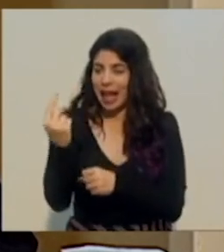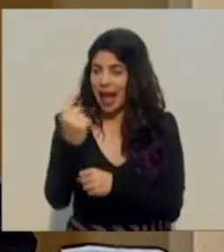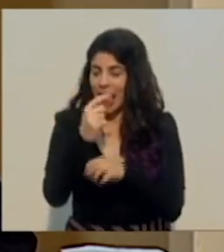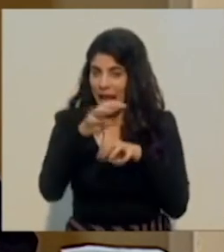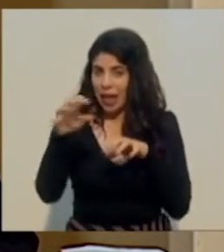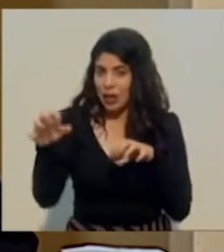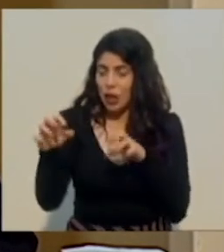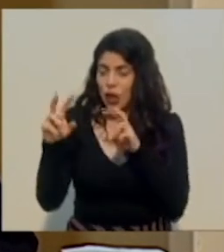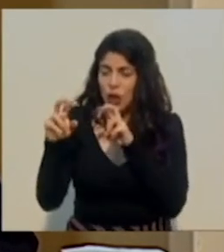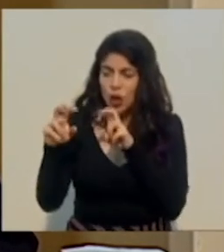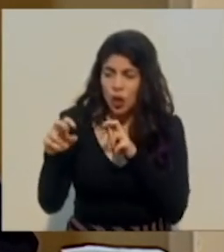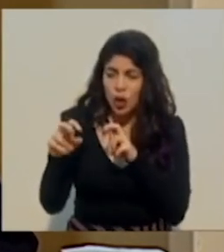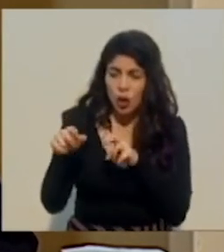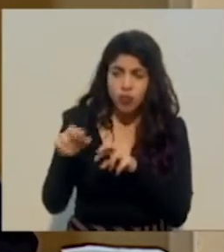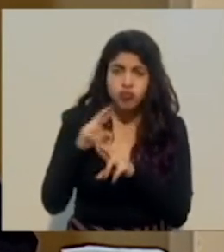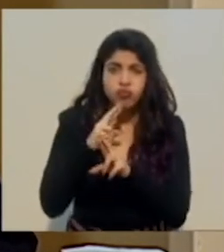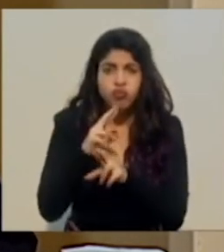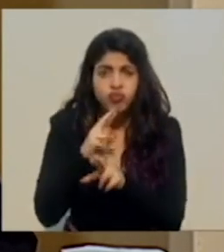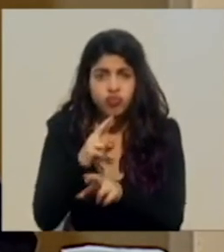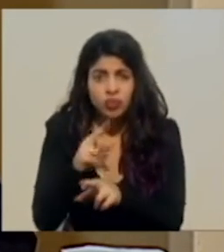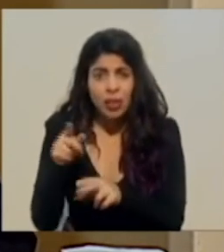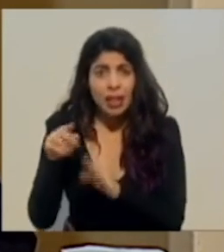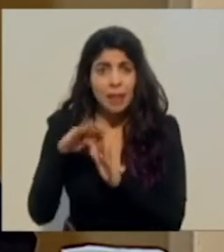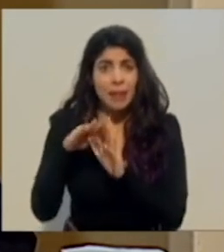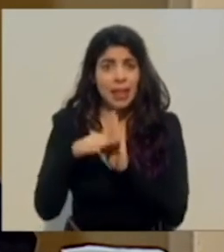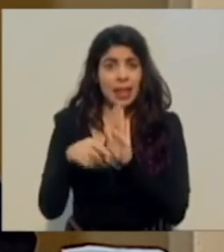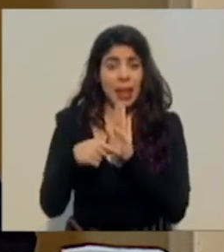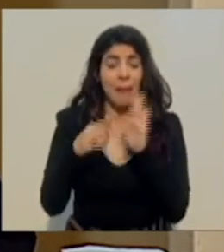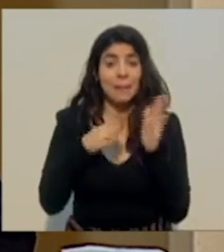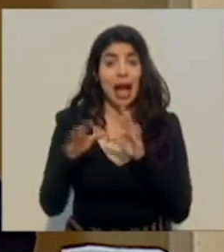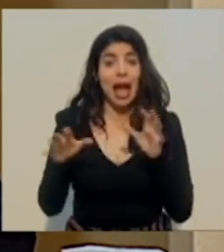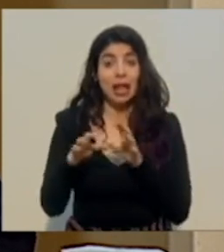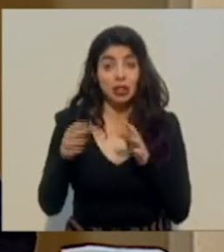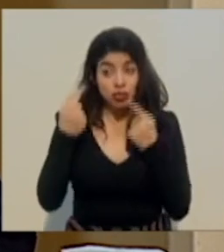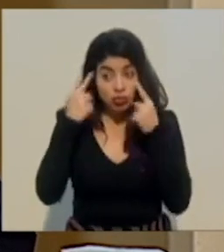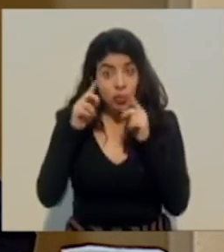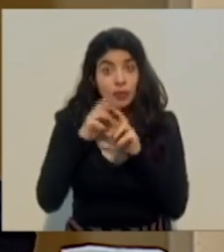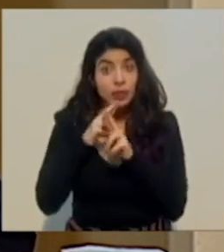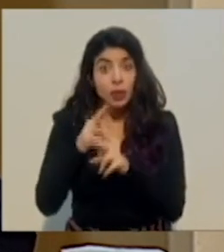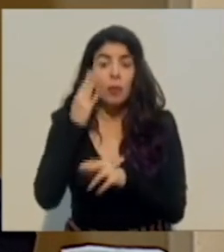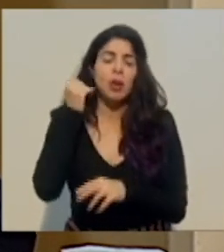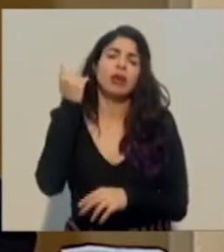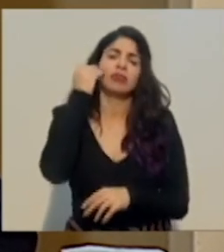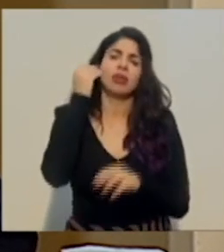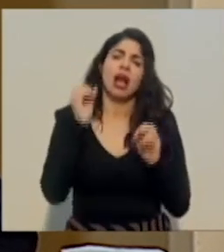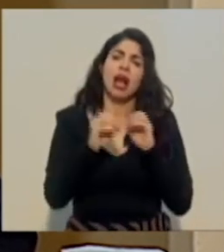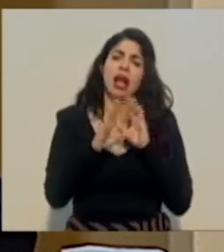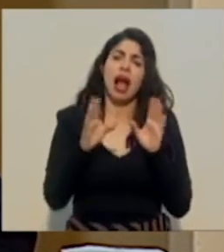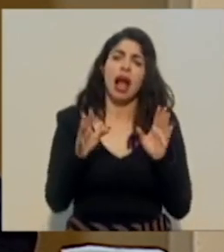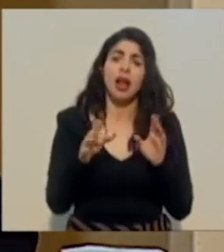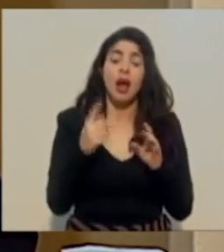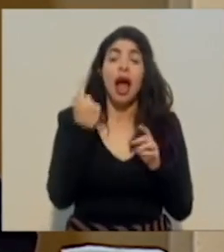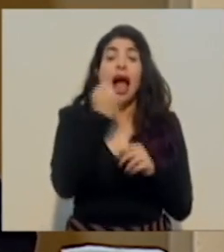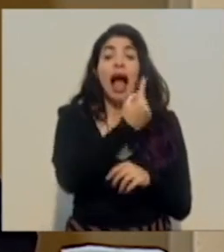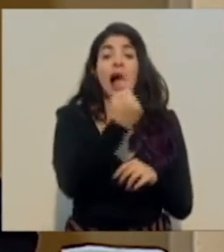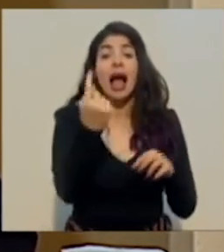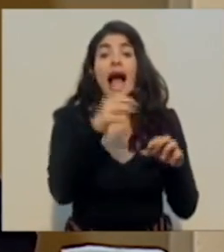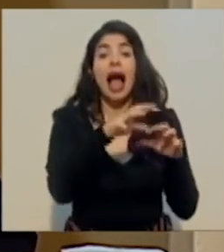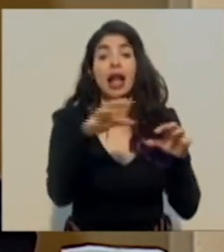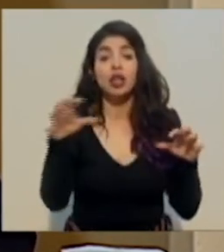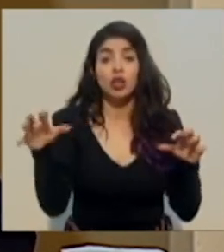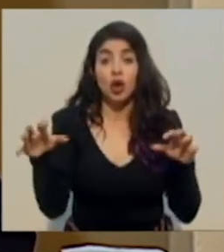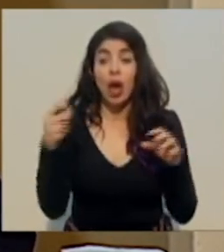establecidas en el plan de acción, porque tenemos claridad de que en cada cantón o en cada territorio la aplicación de medidas